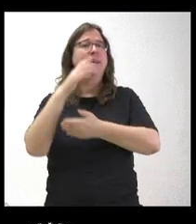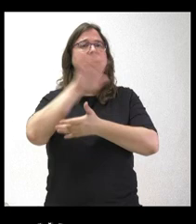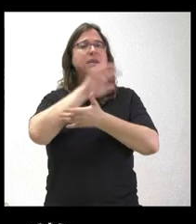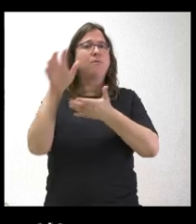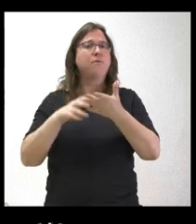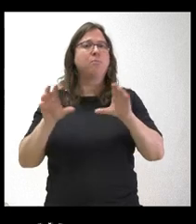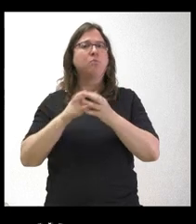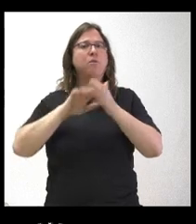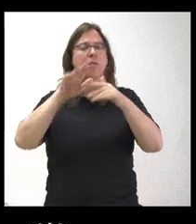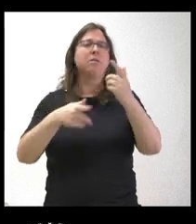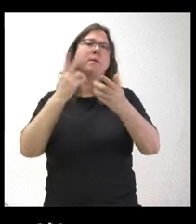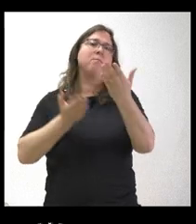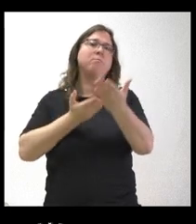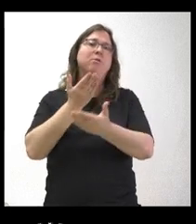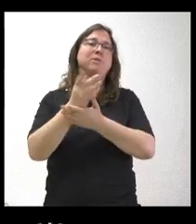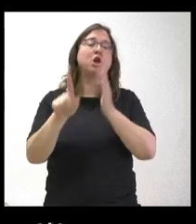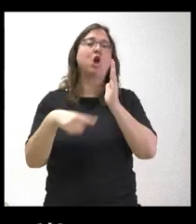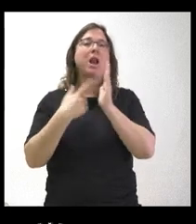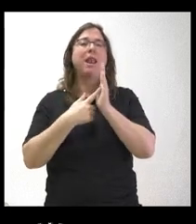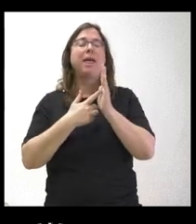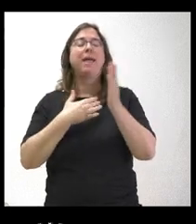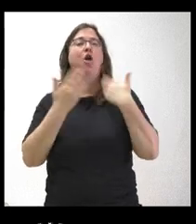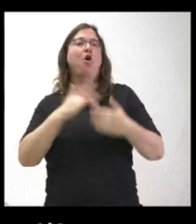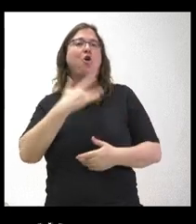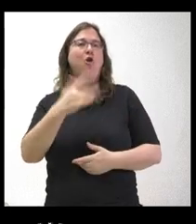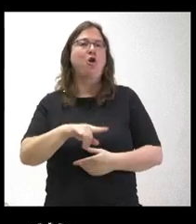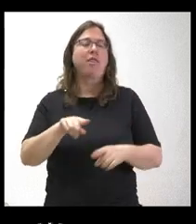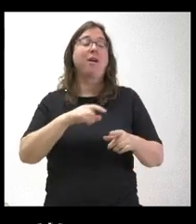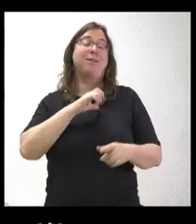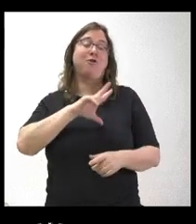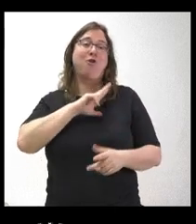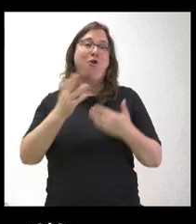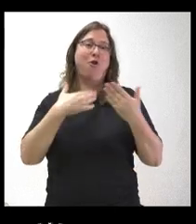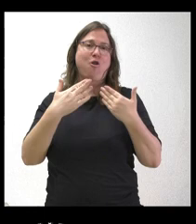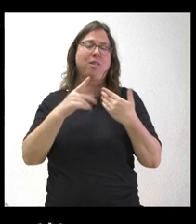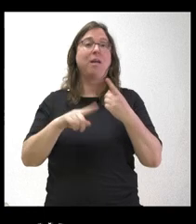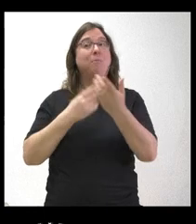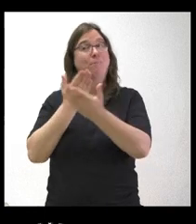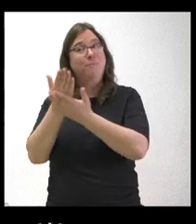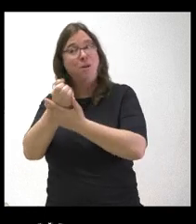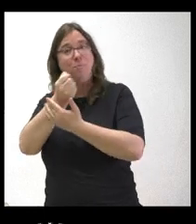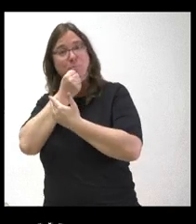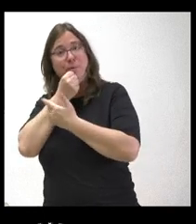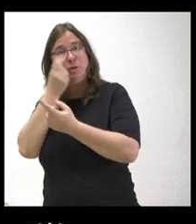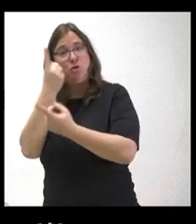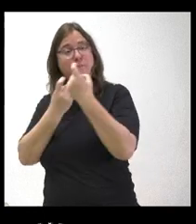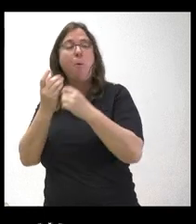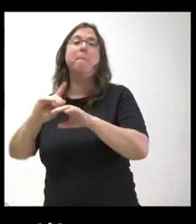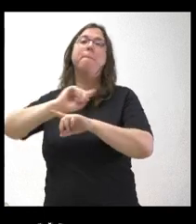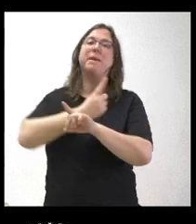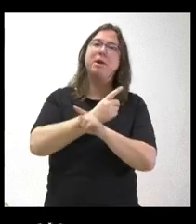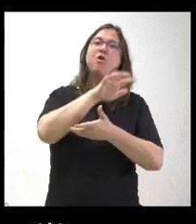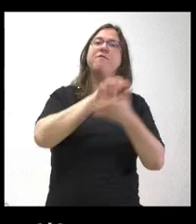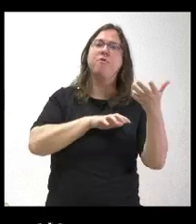sobre la proposición de ley de concordia antes de solicitar el informe que pide el PSOE al Consejo Consultivo. No sé si tienen